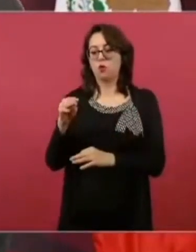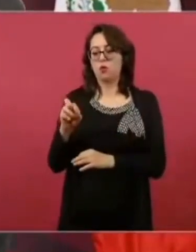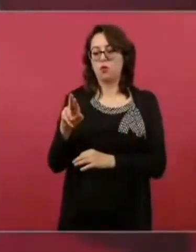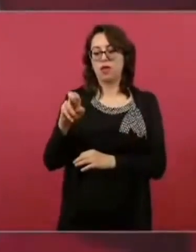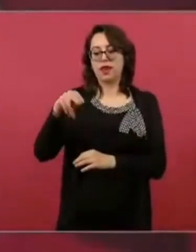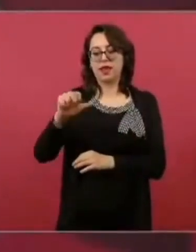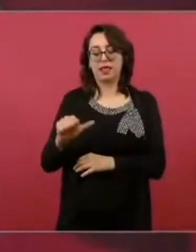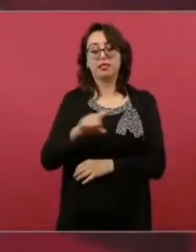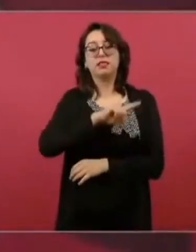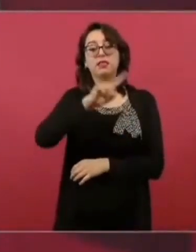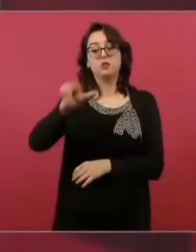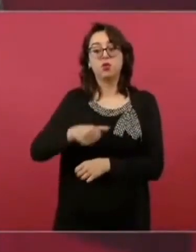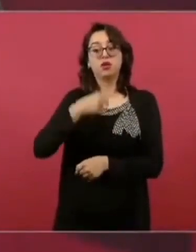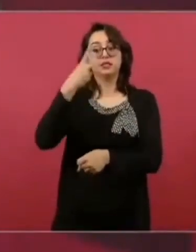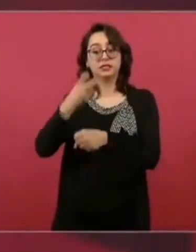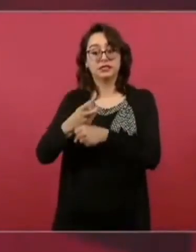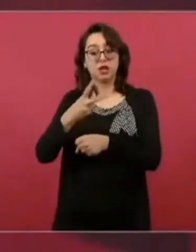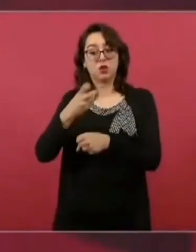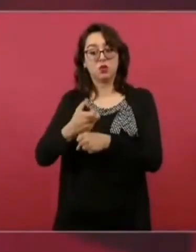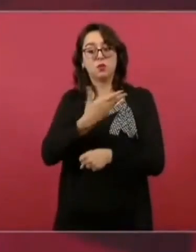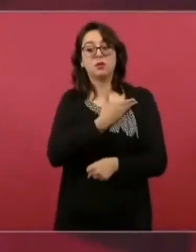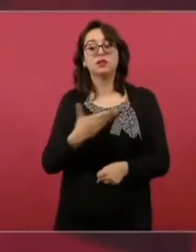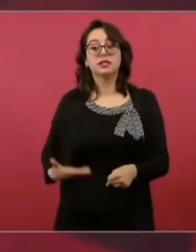presidente fue Martí.